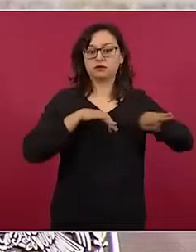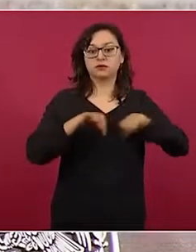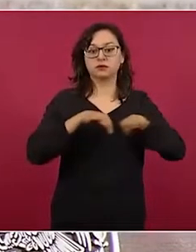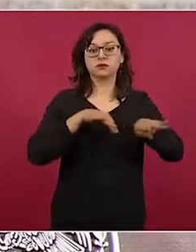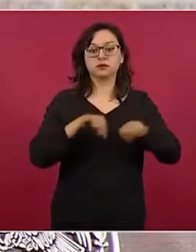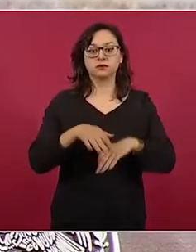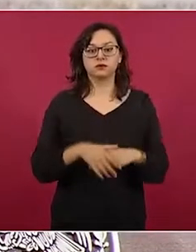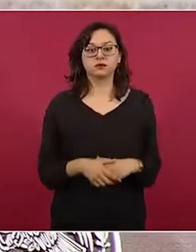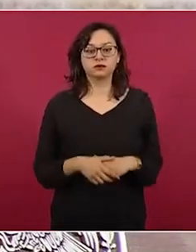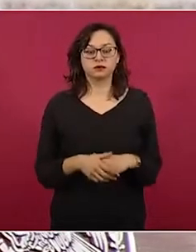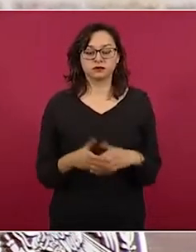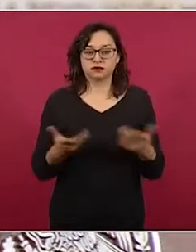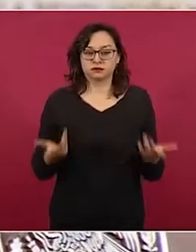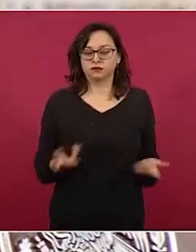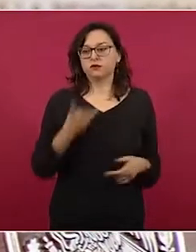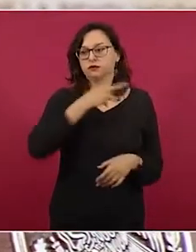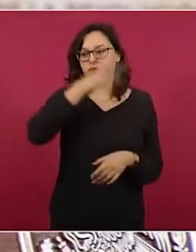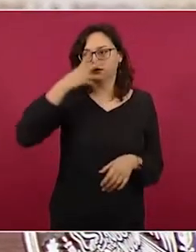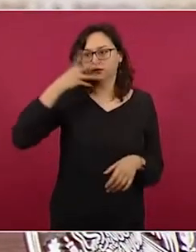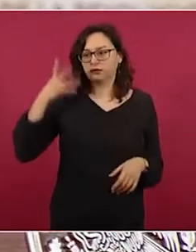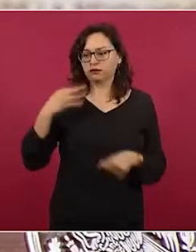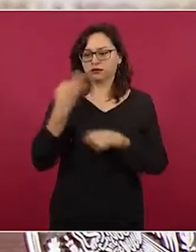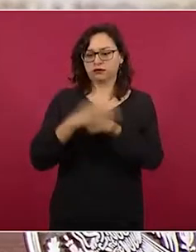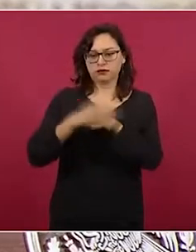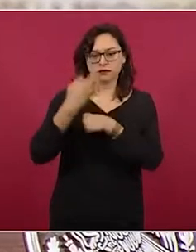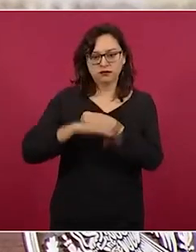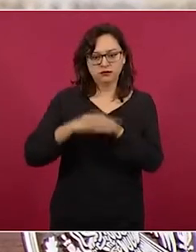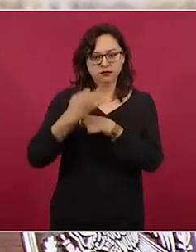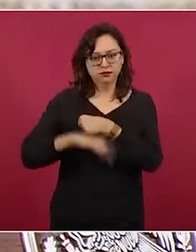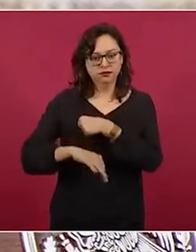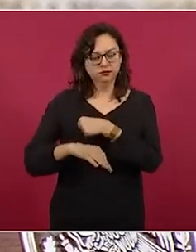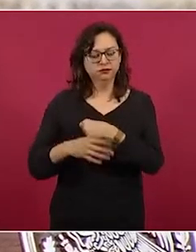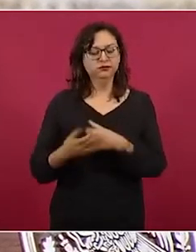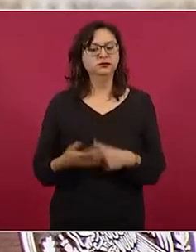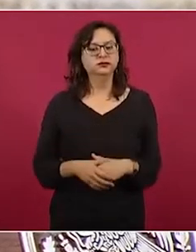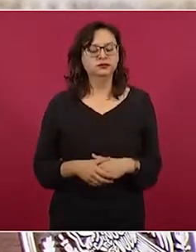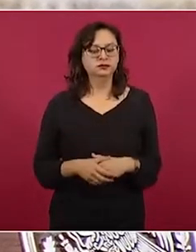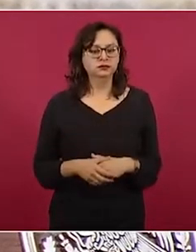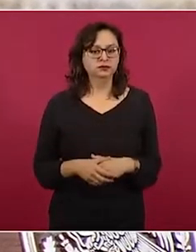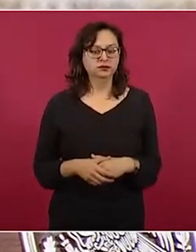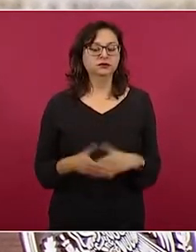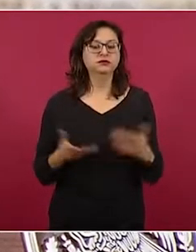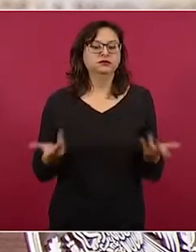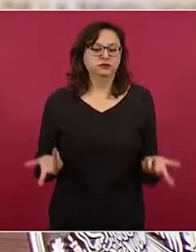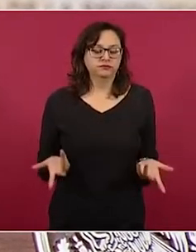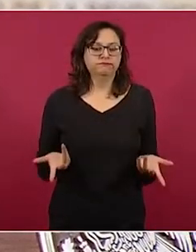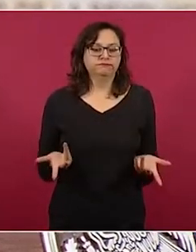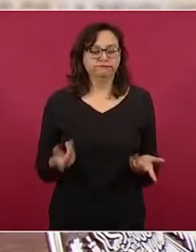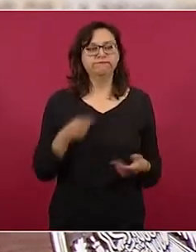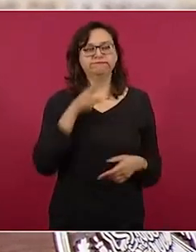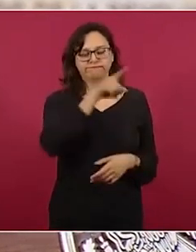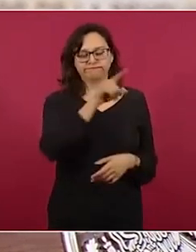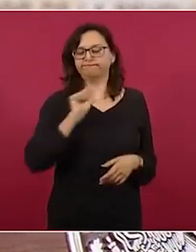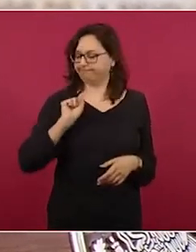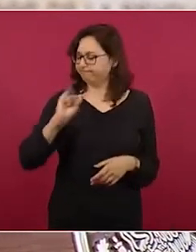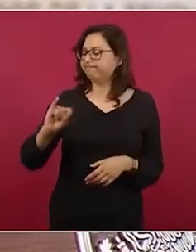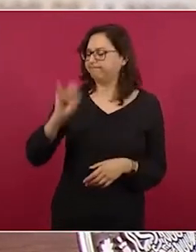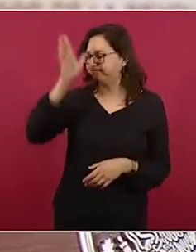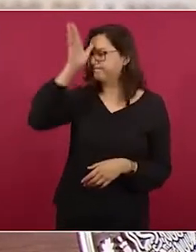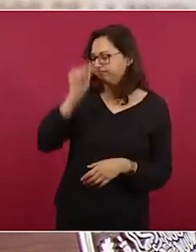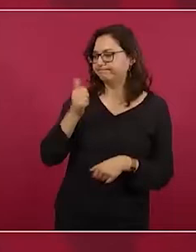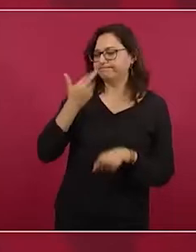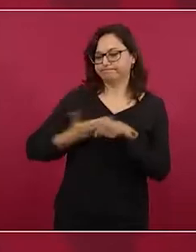con estas visas temporales, y ya ellos están aumentando el número de visas